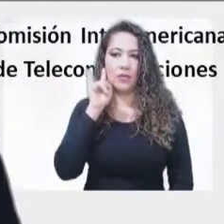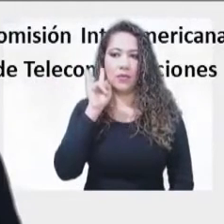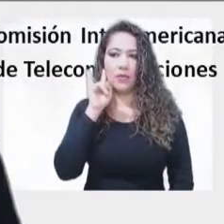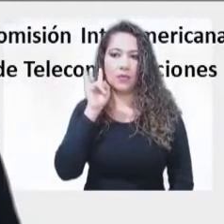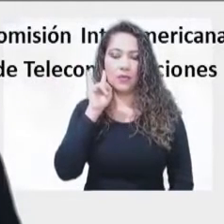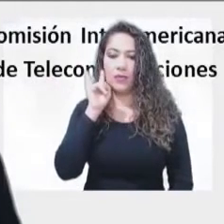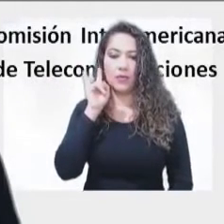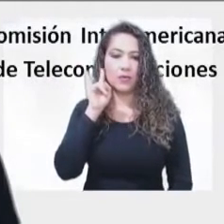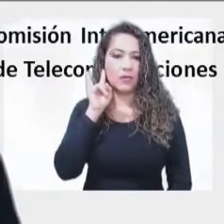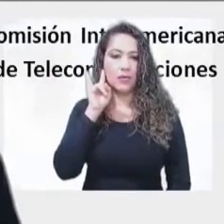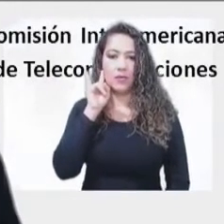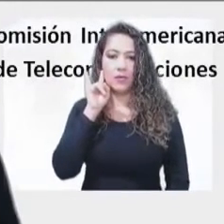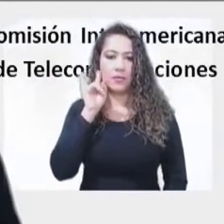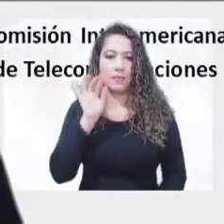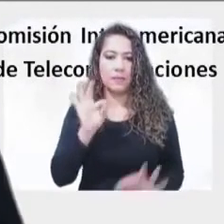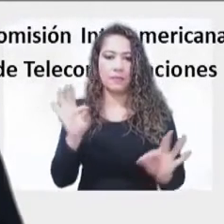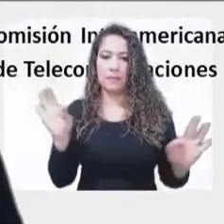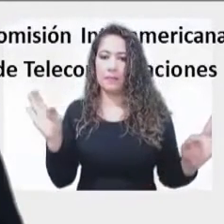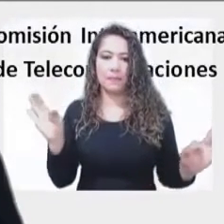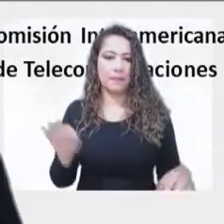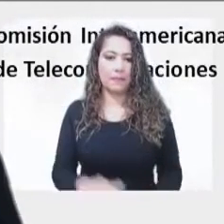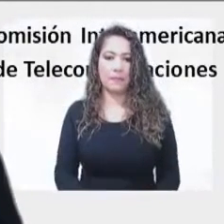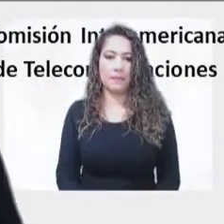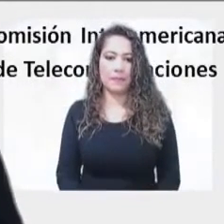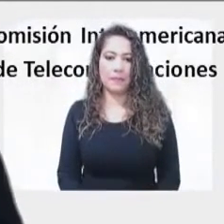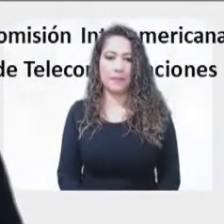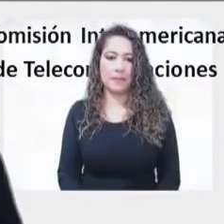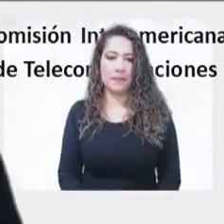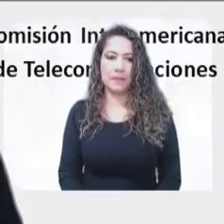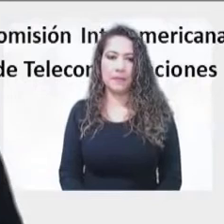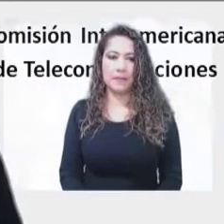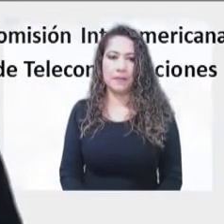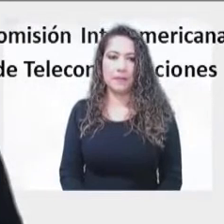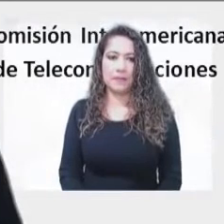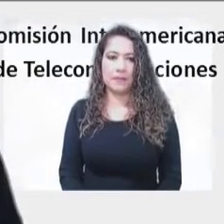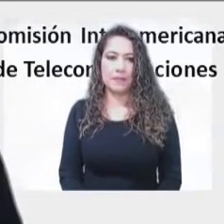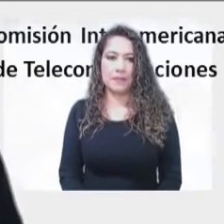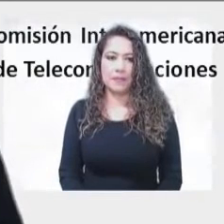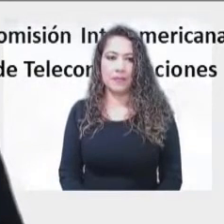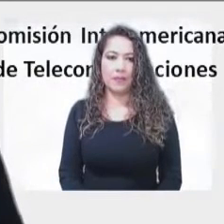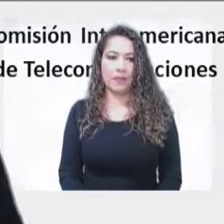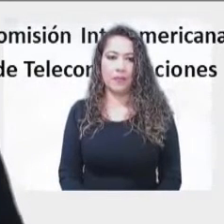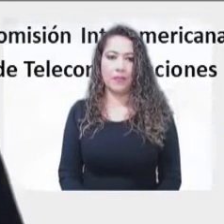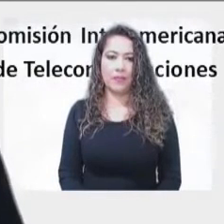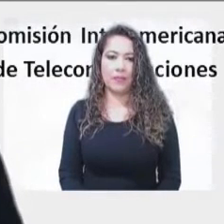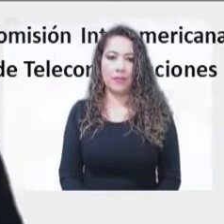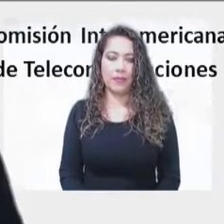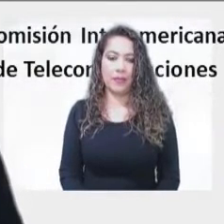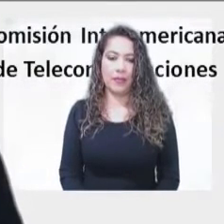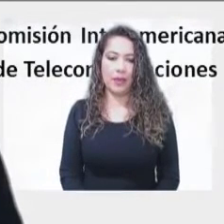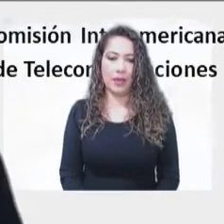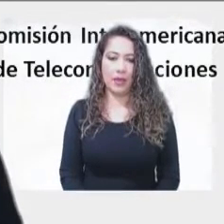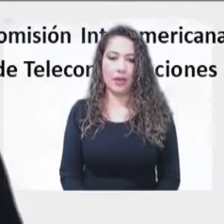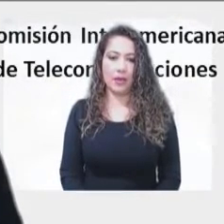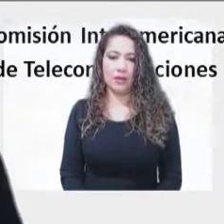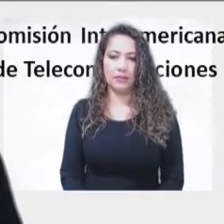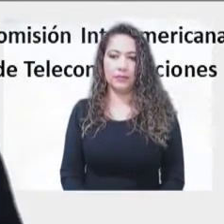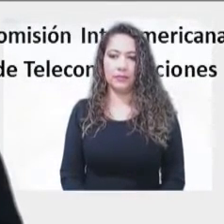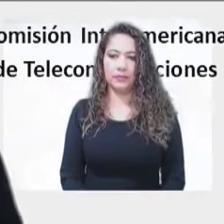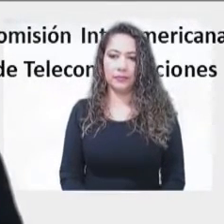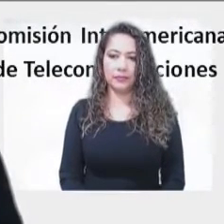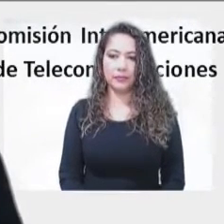45% de la población fuera de este mundo digital, un 7% de ellos viven en zonas